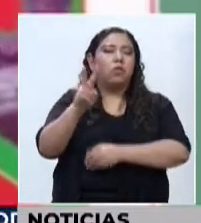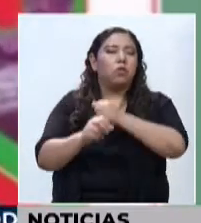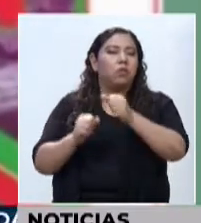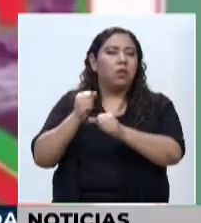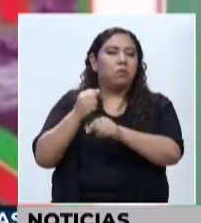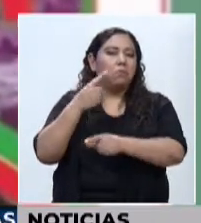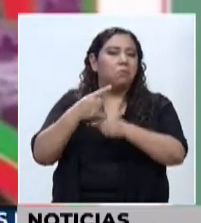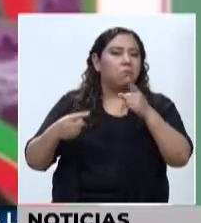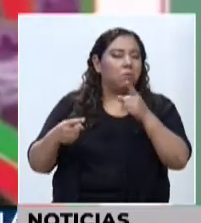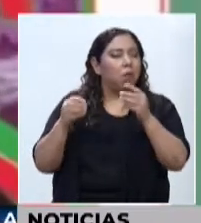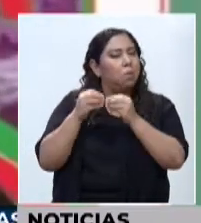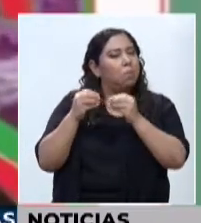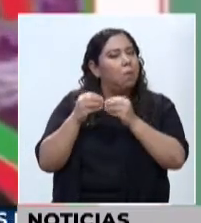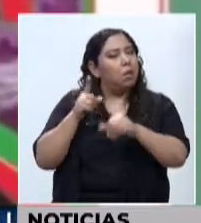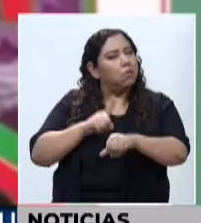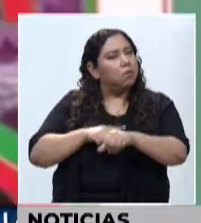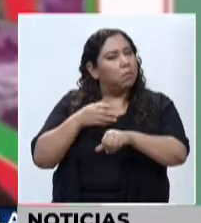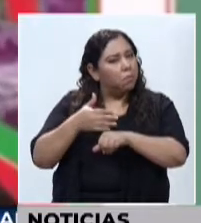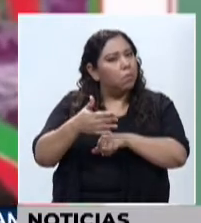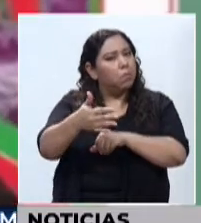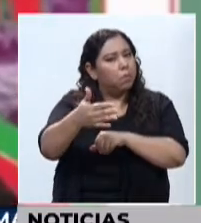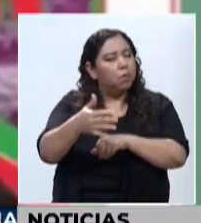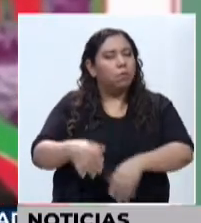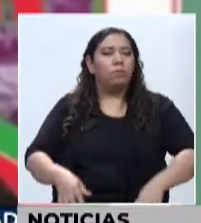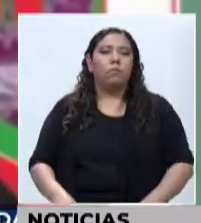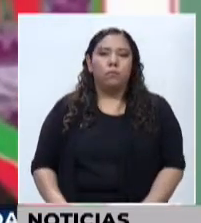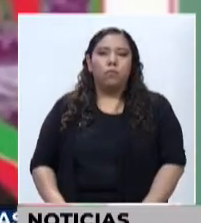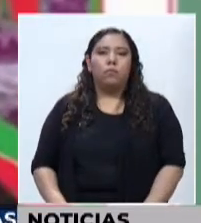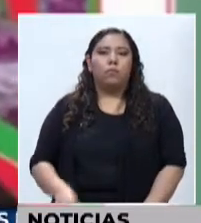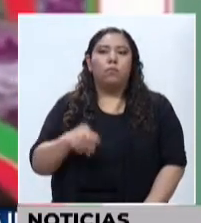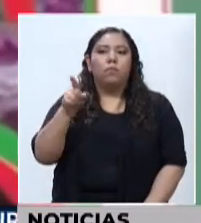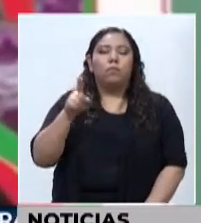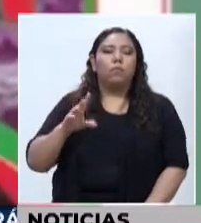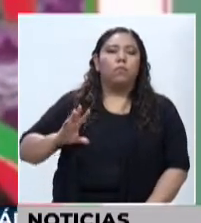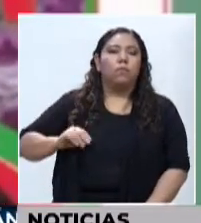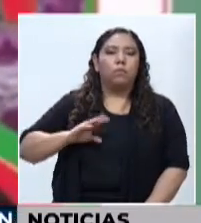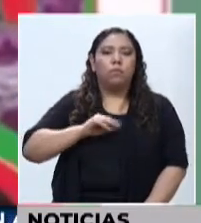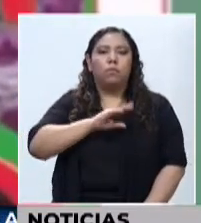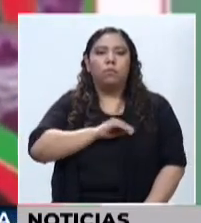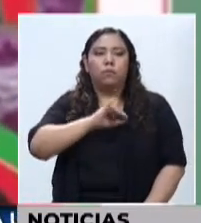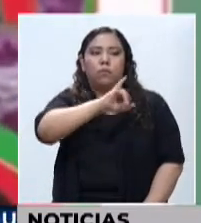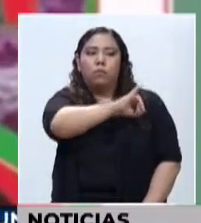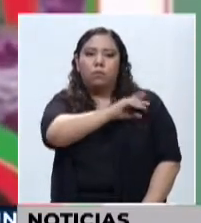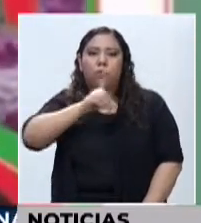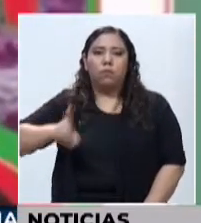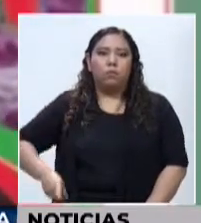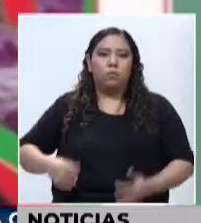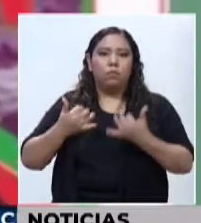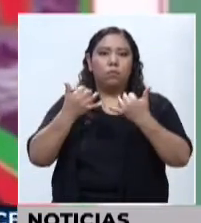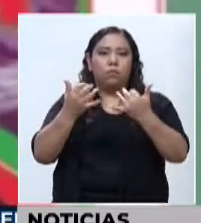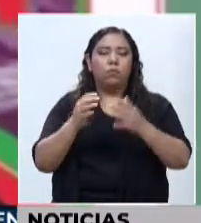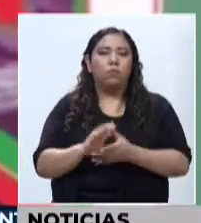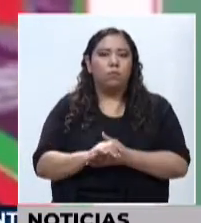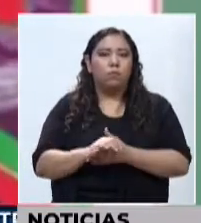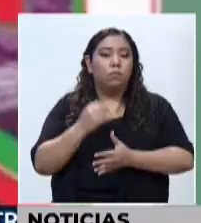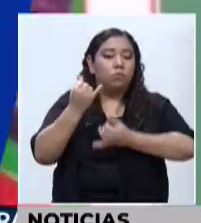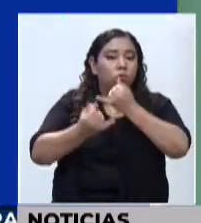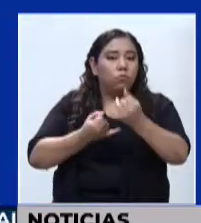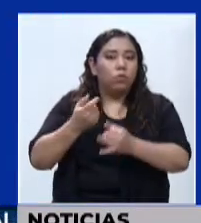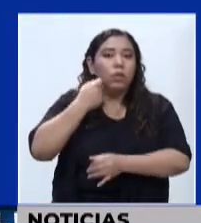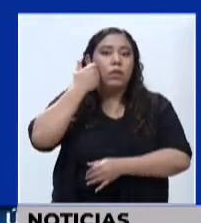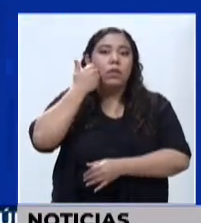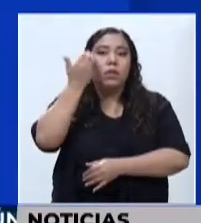más. Lo bueno es que ahora contarán con el apoyo de la vieja guardia de la dirigencia verdolaga para buscar el campeonato nacional.